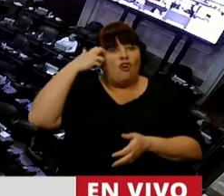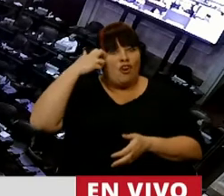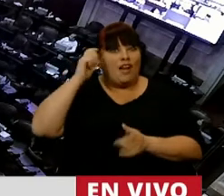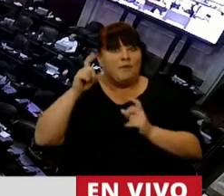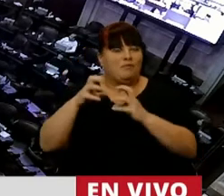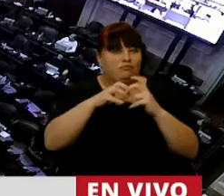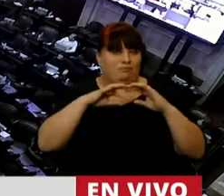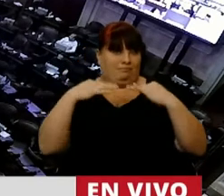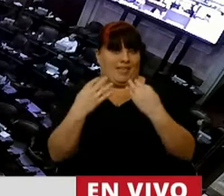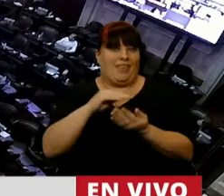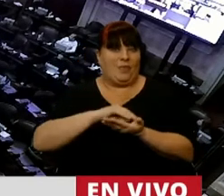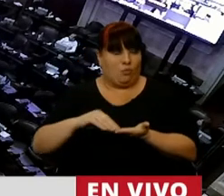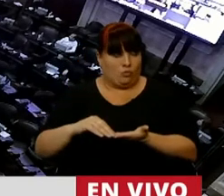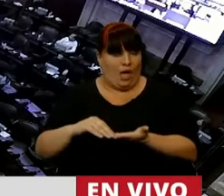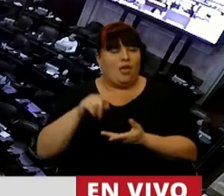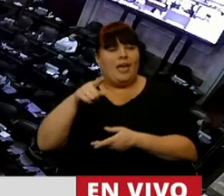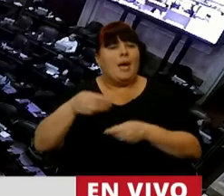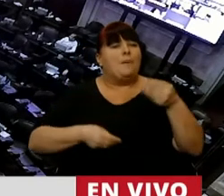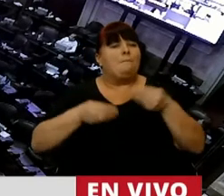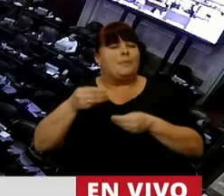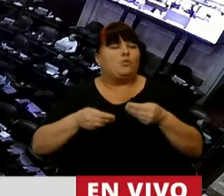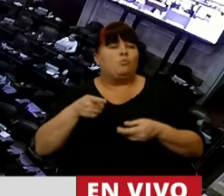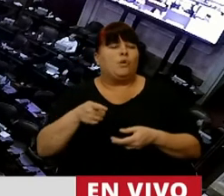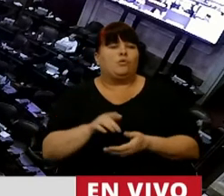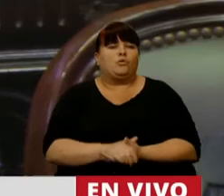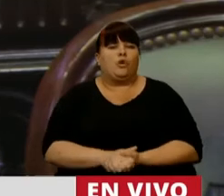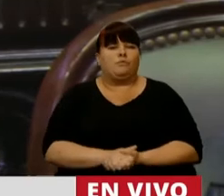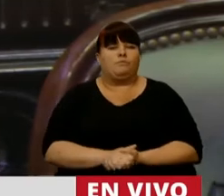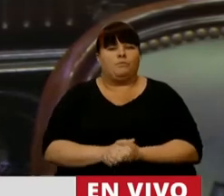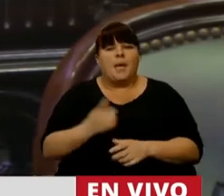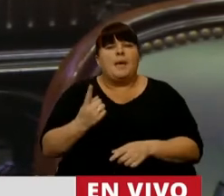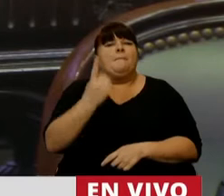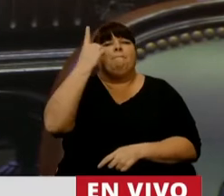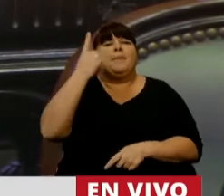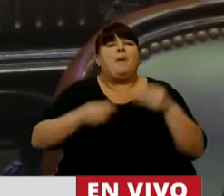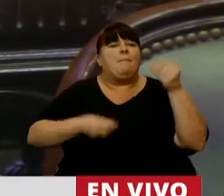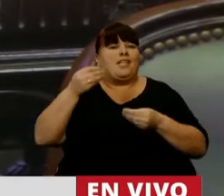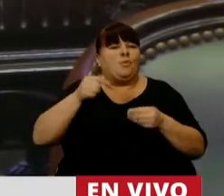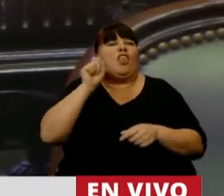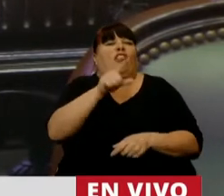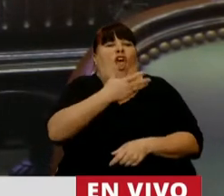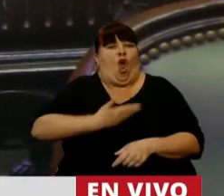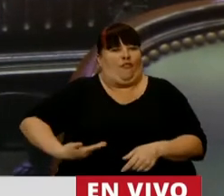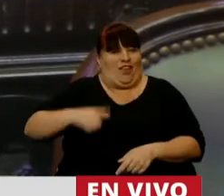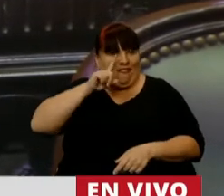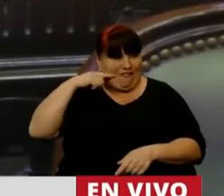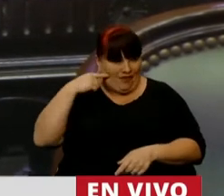en esta Cámara de Diputados, es el primer presupuesto del actual gobierno